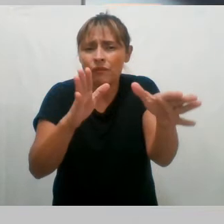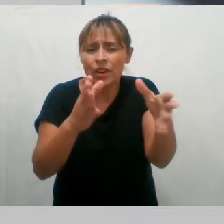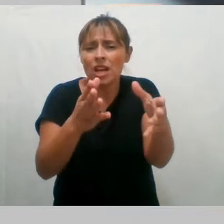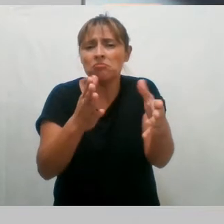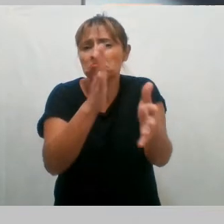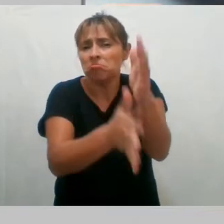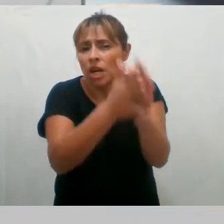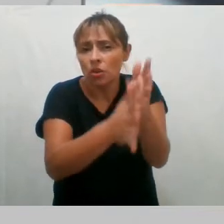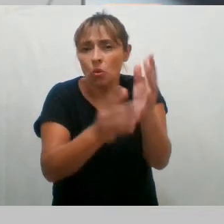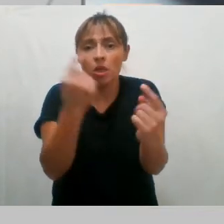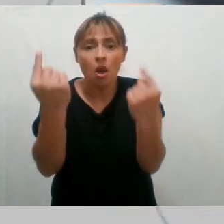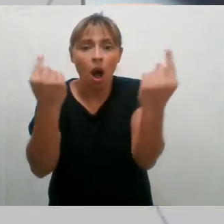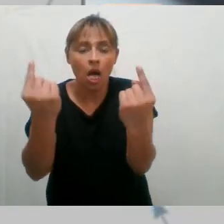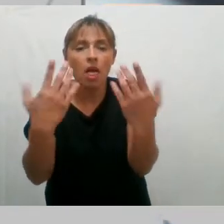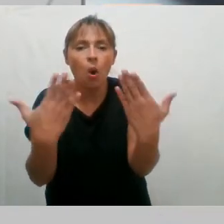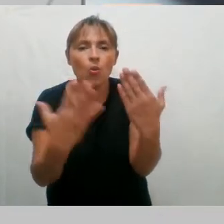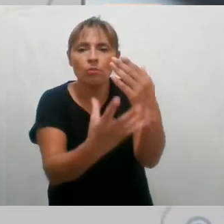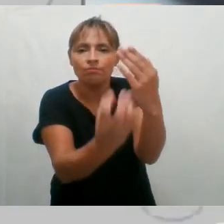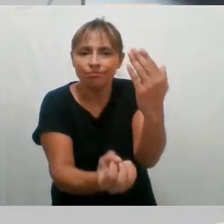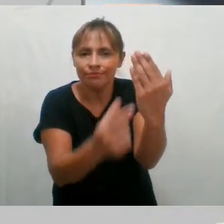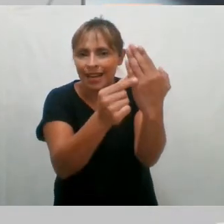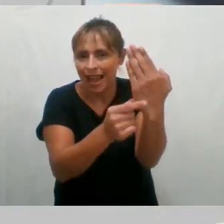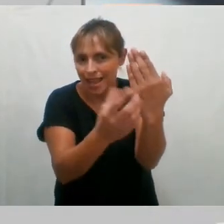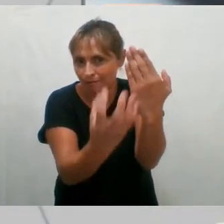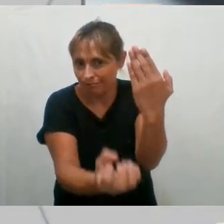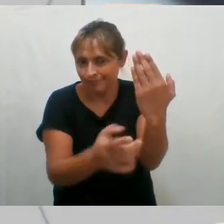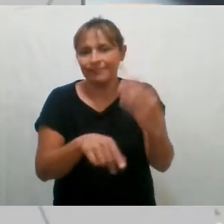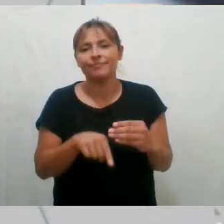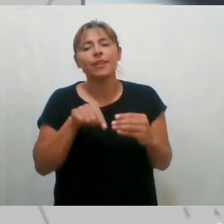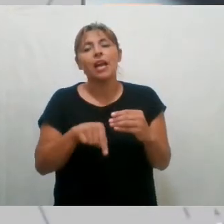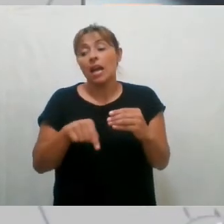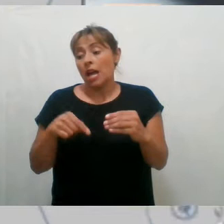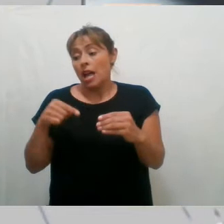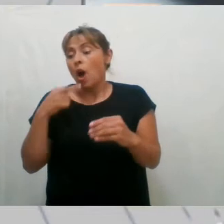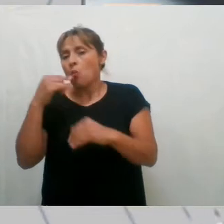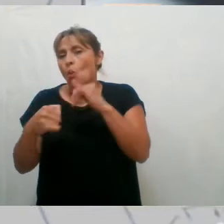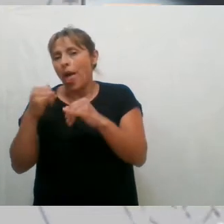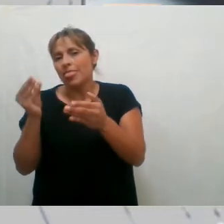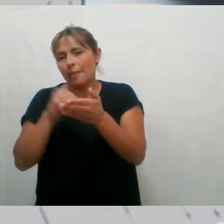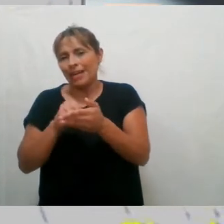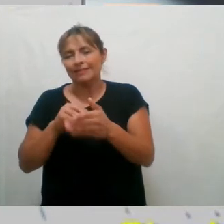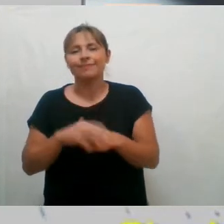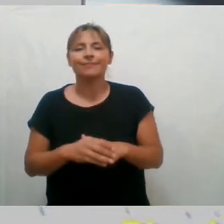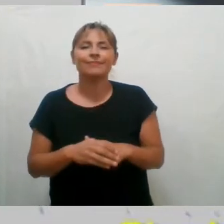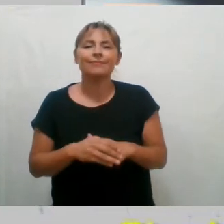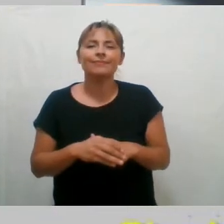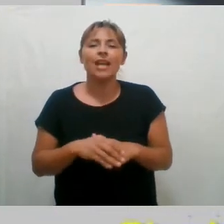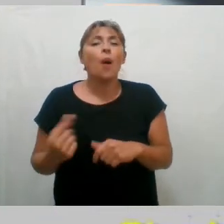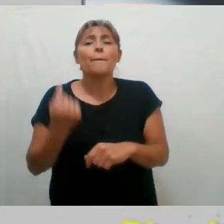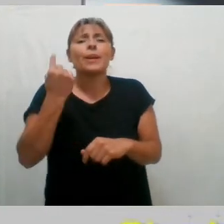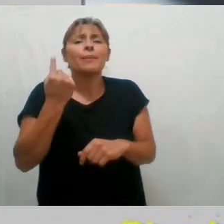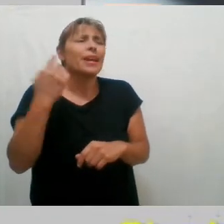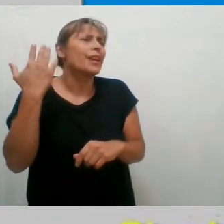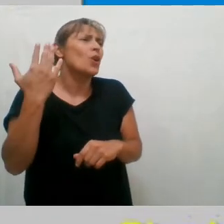gratuito, en donde cada quien pueda descargar esta guía. Dani, ¿nos contás un poco más sobre los capítulos? Bien. Lo primero